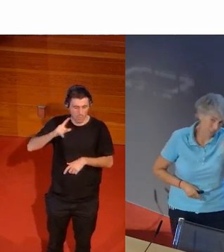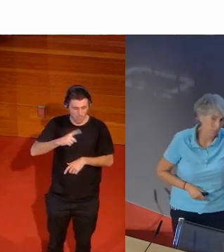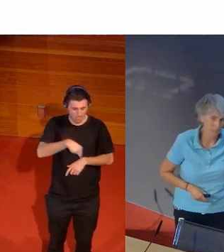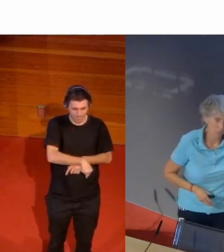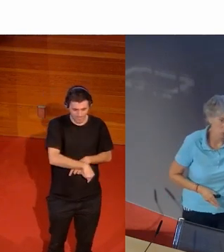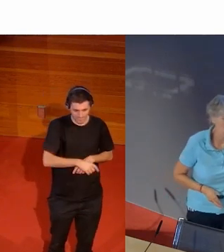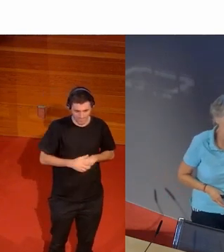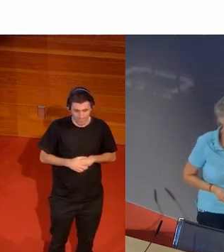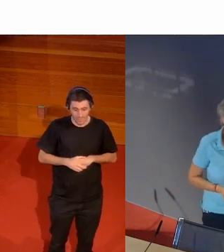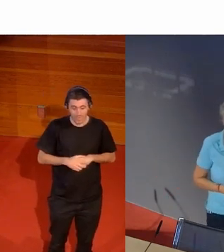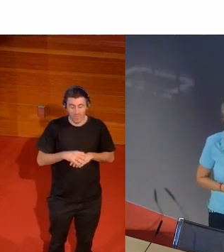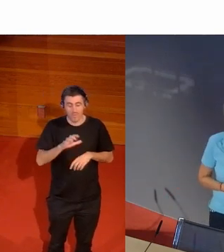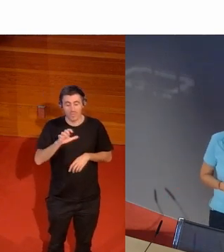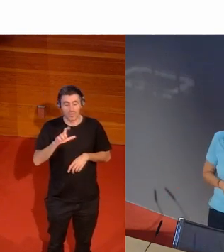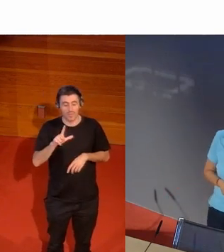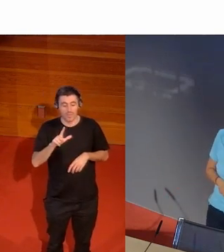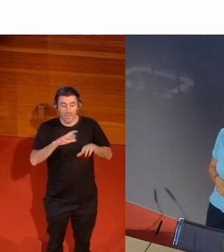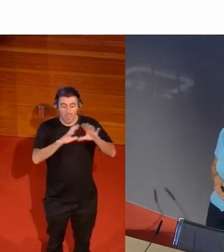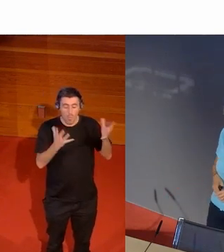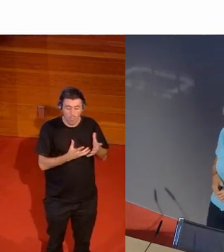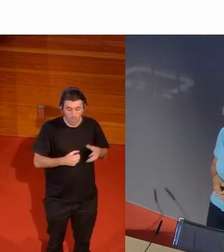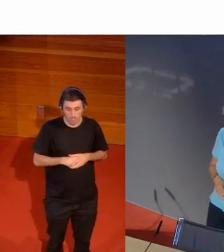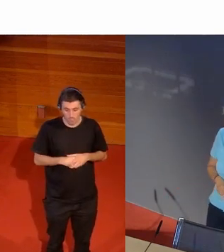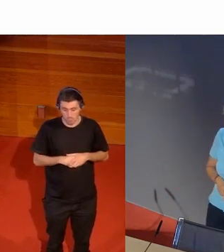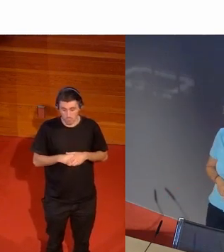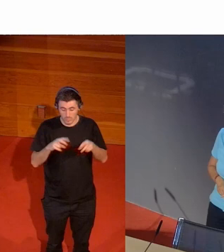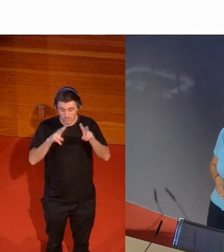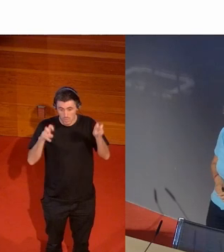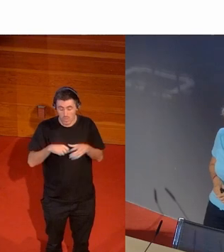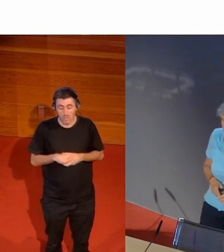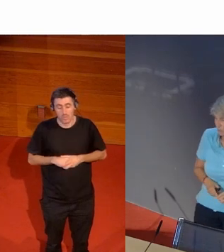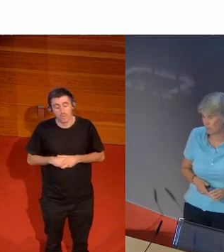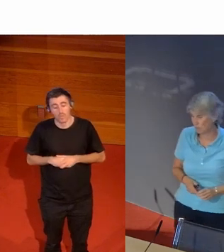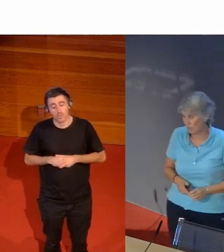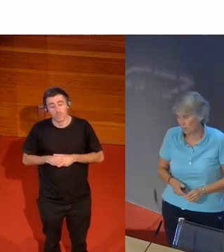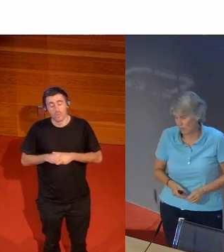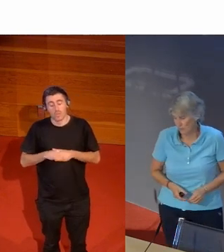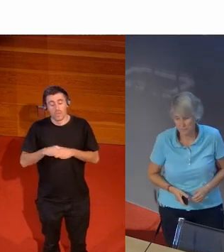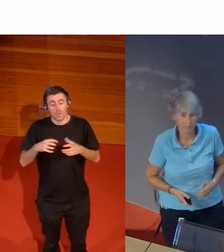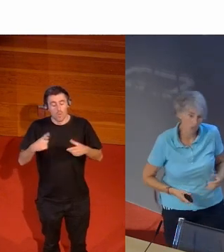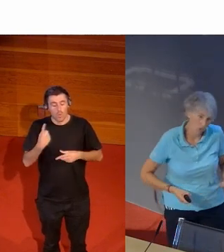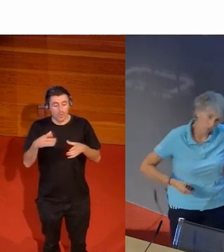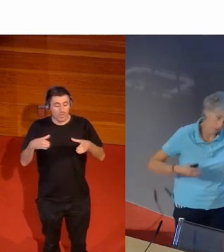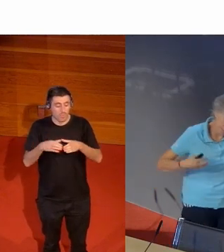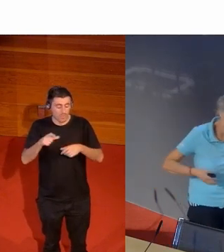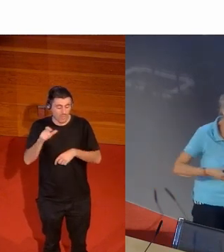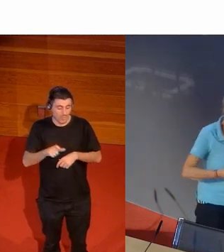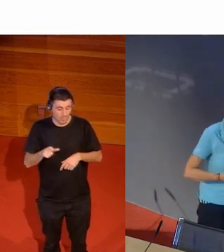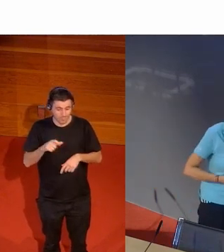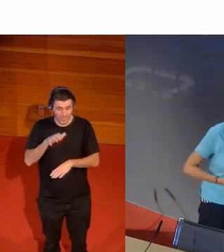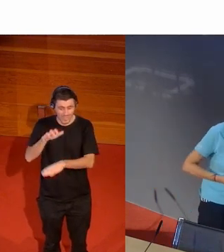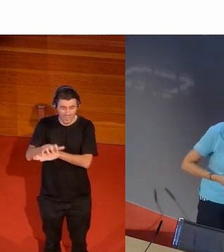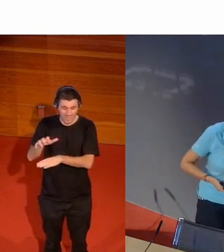pero pasa también en el mundo los italianos un equipo italiano el cotidiano esportivo se rió del